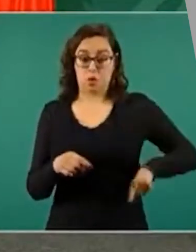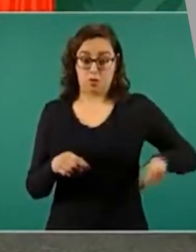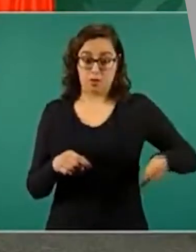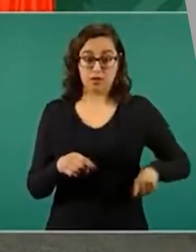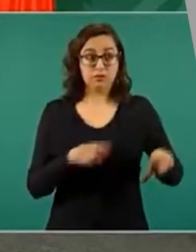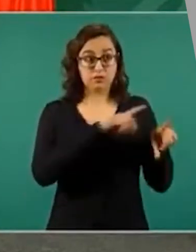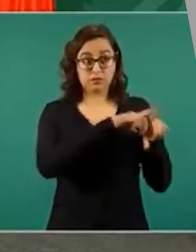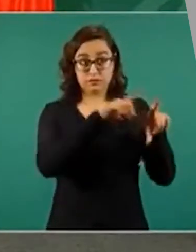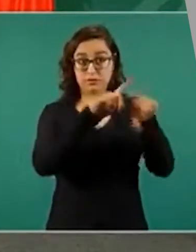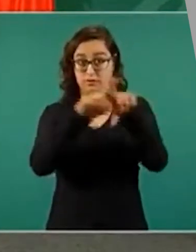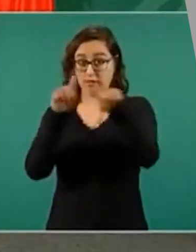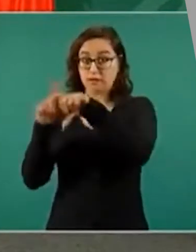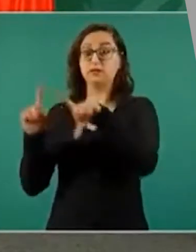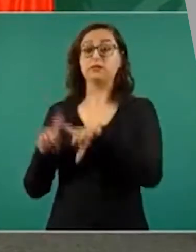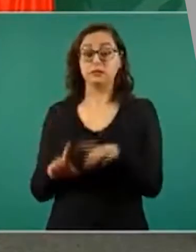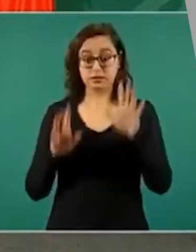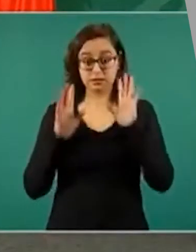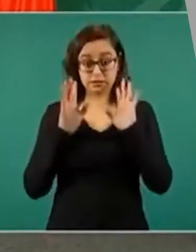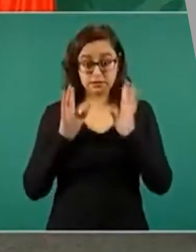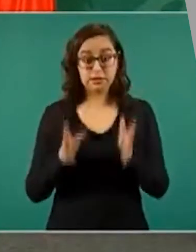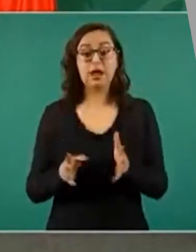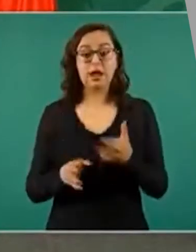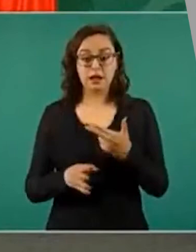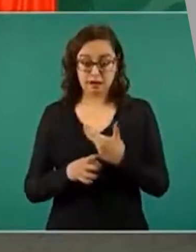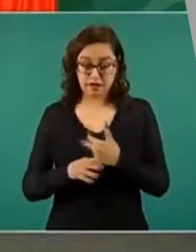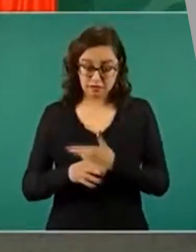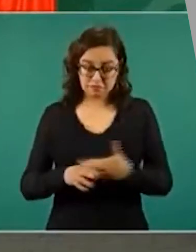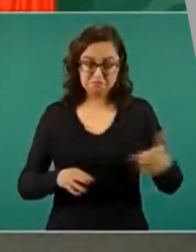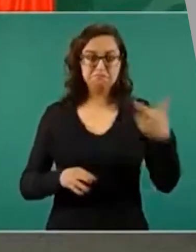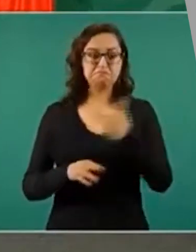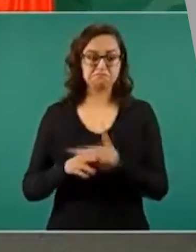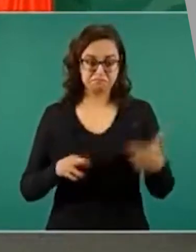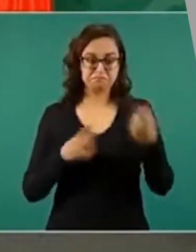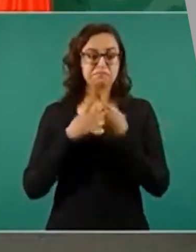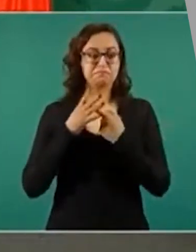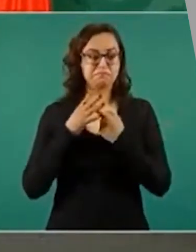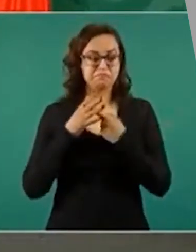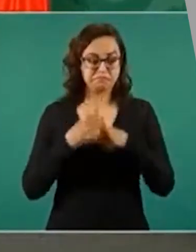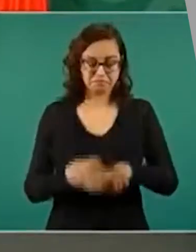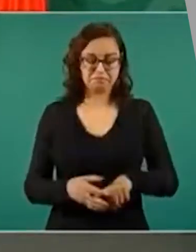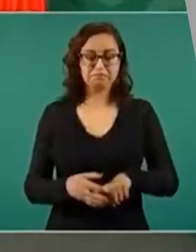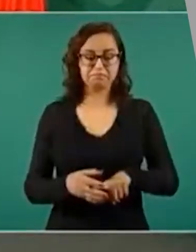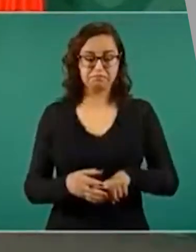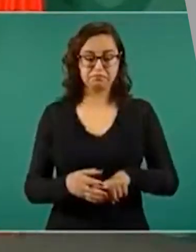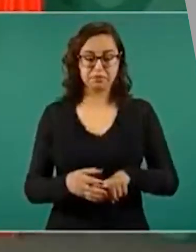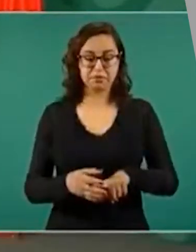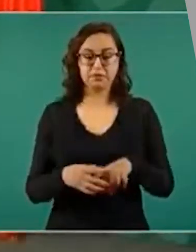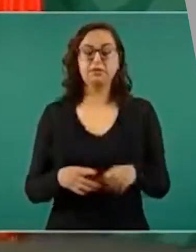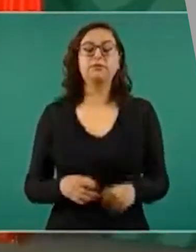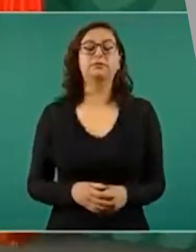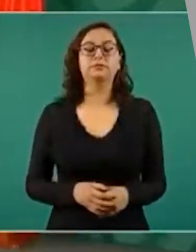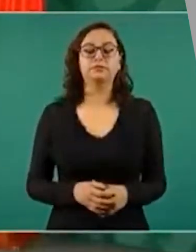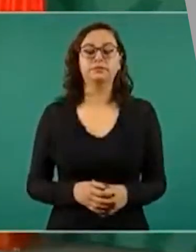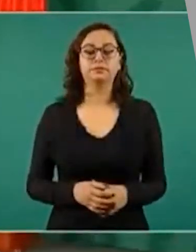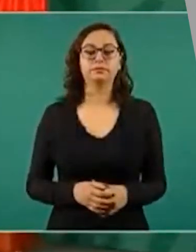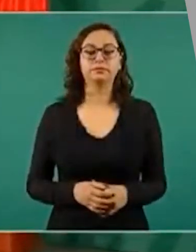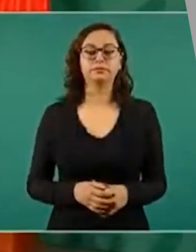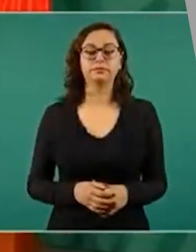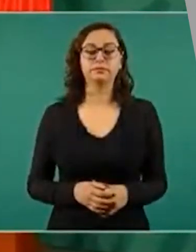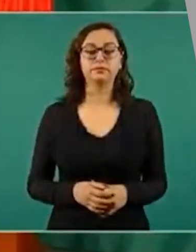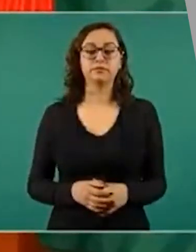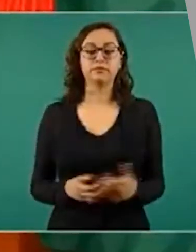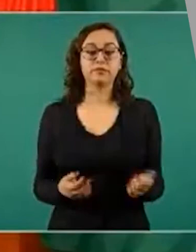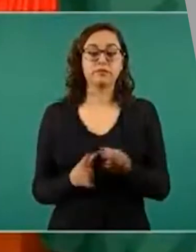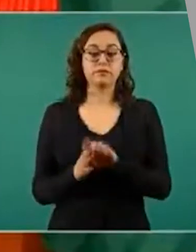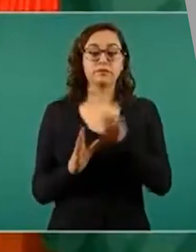el modelo, la decisión, la jefa